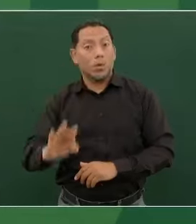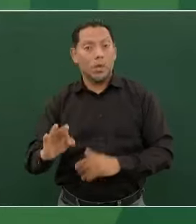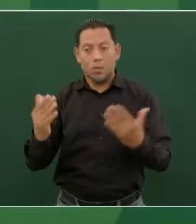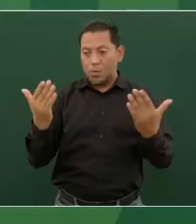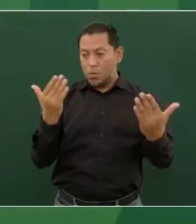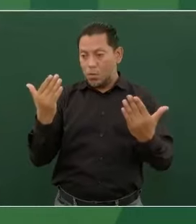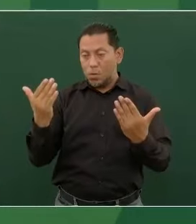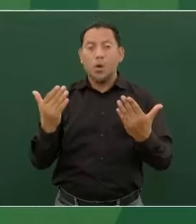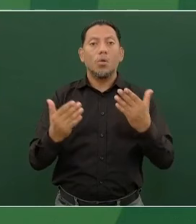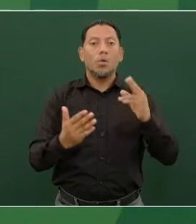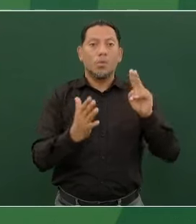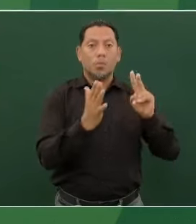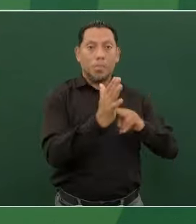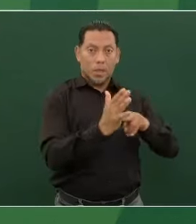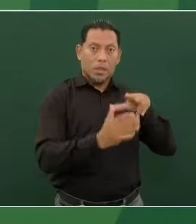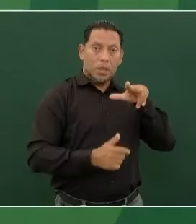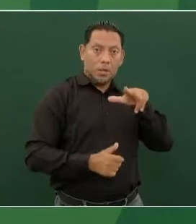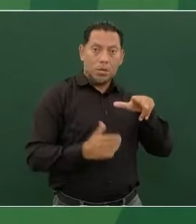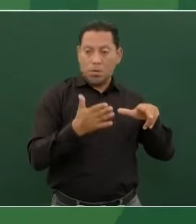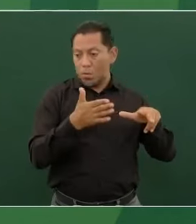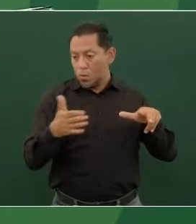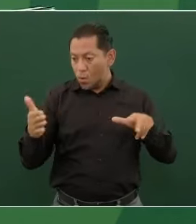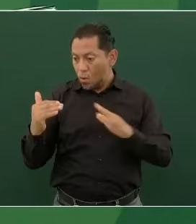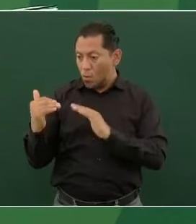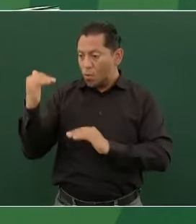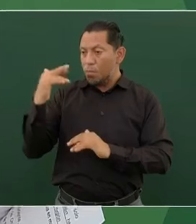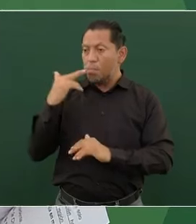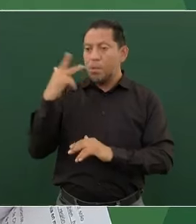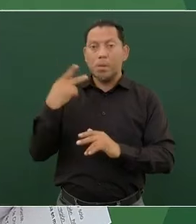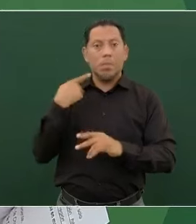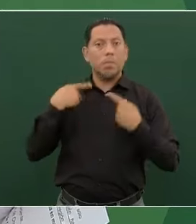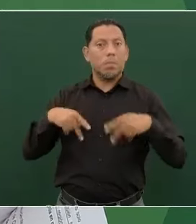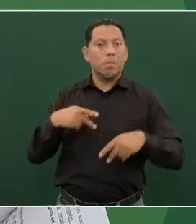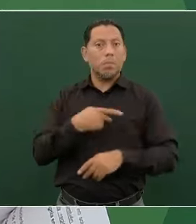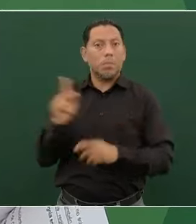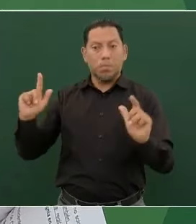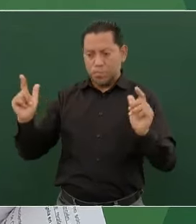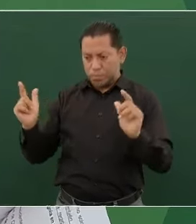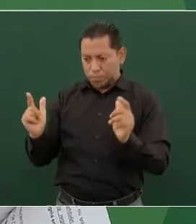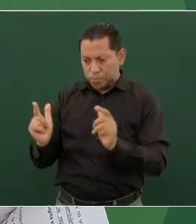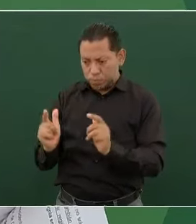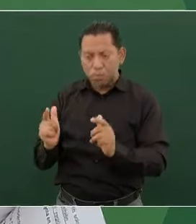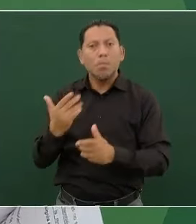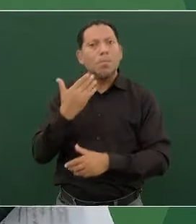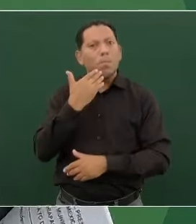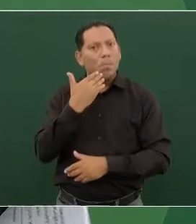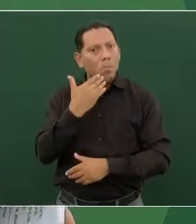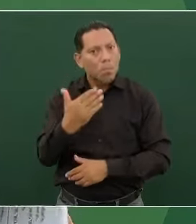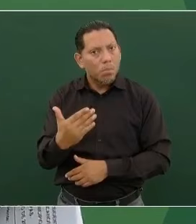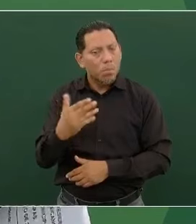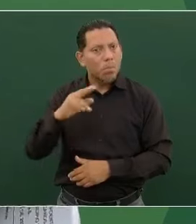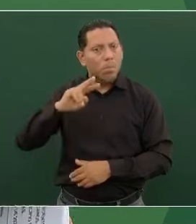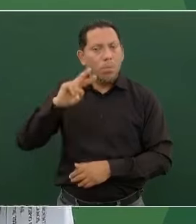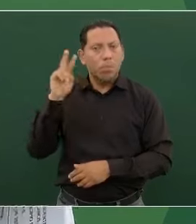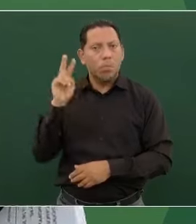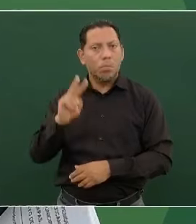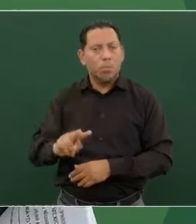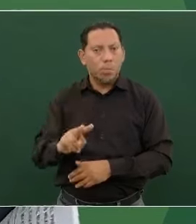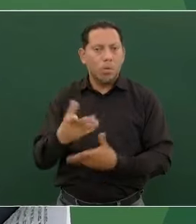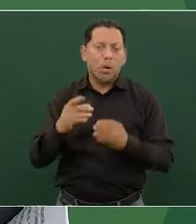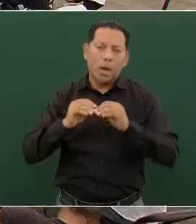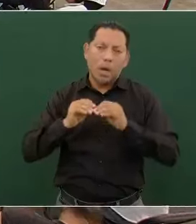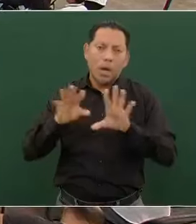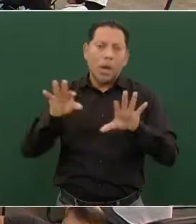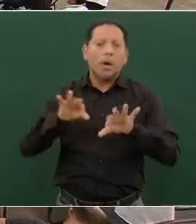comparación al 2018. Esta reducción del índice de pobreza ha resultado de uno de los postulados de la filosofía